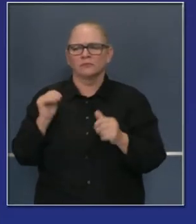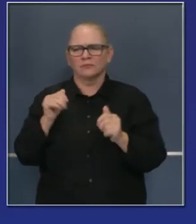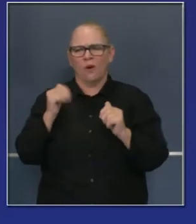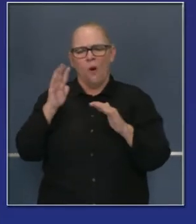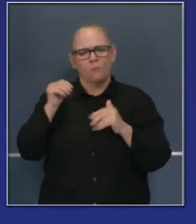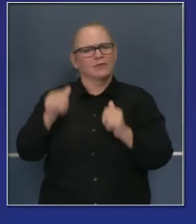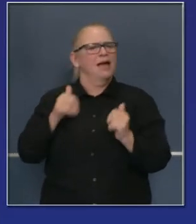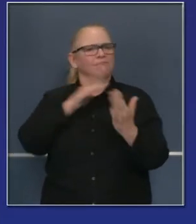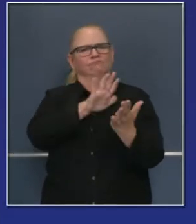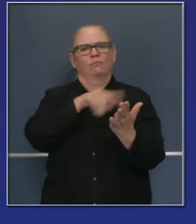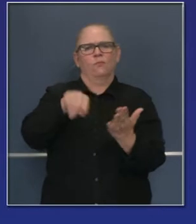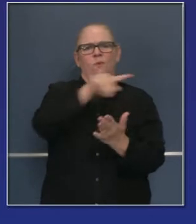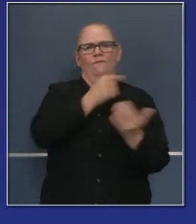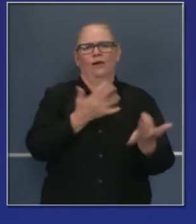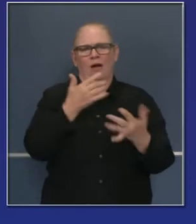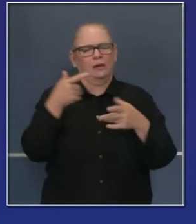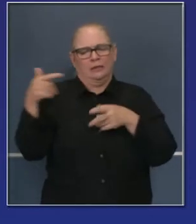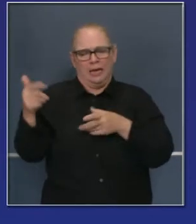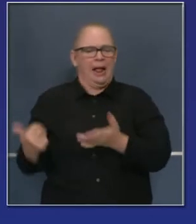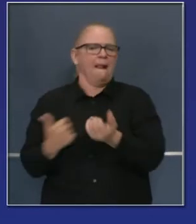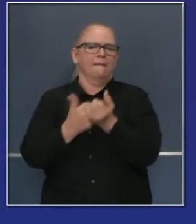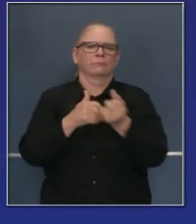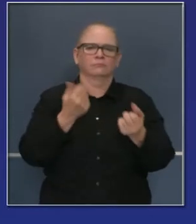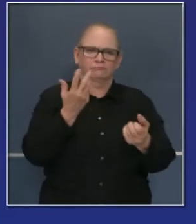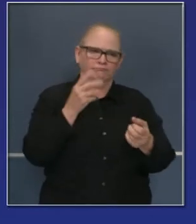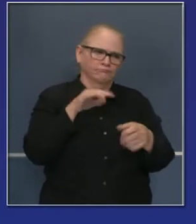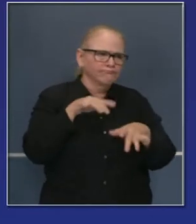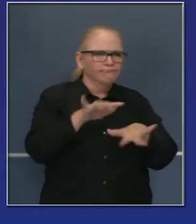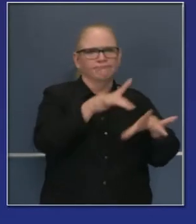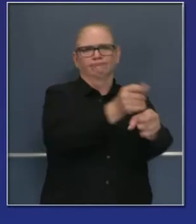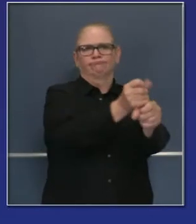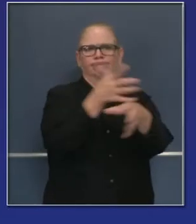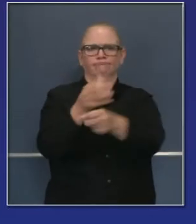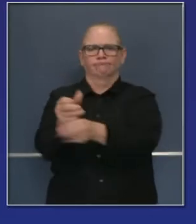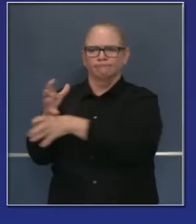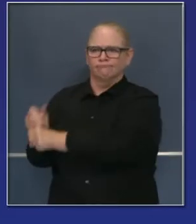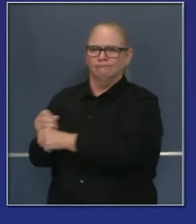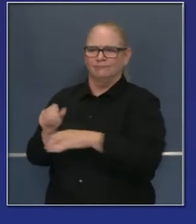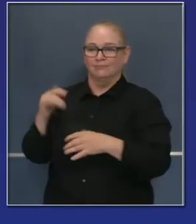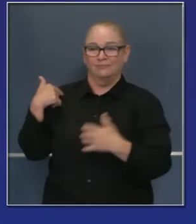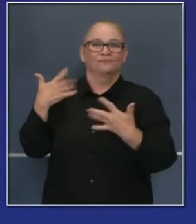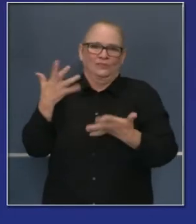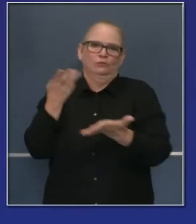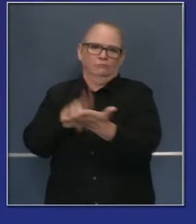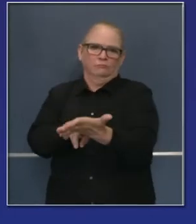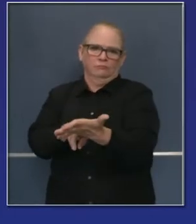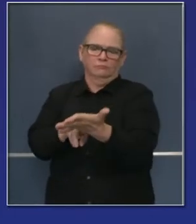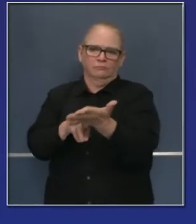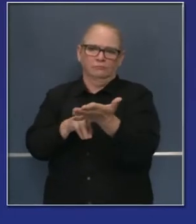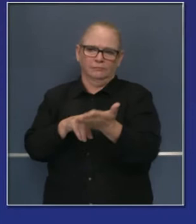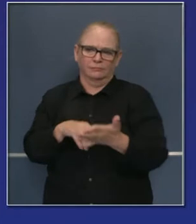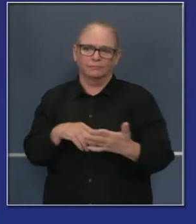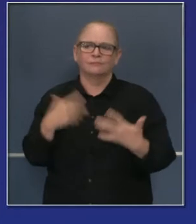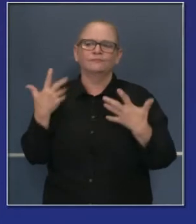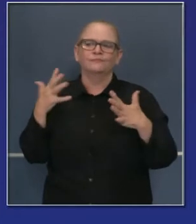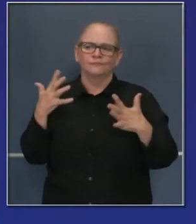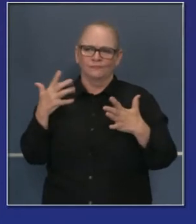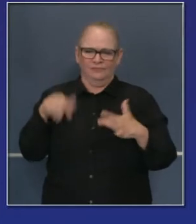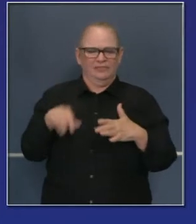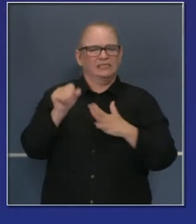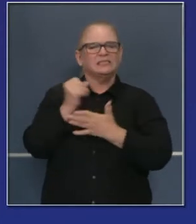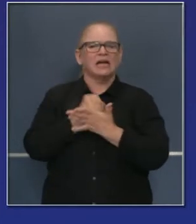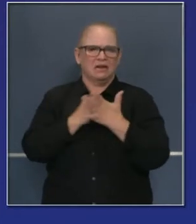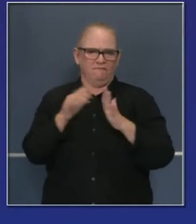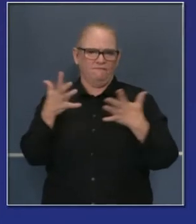empezando a ver actividad después de que se firmó el presupuesto que potencialmente nos llevó o nos